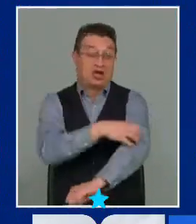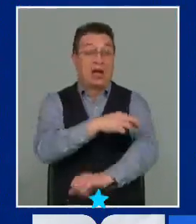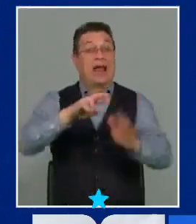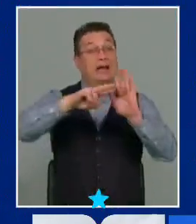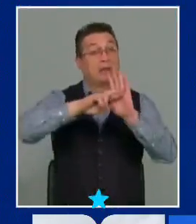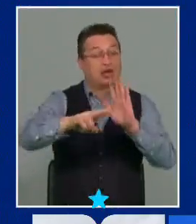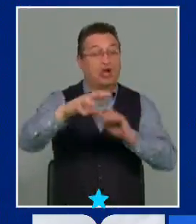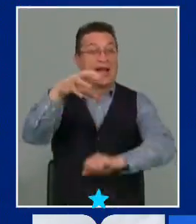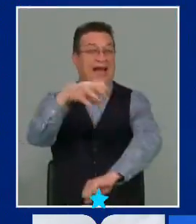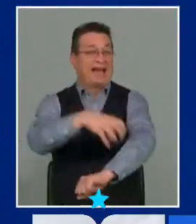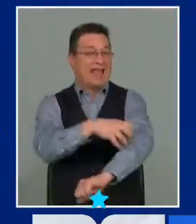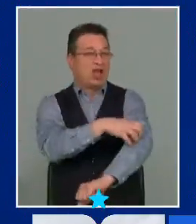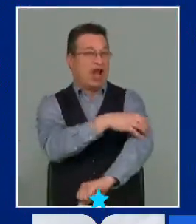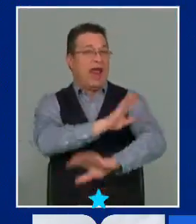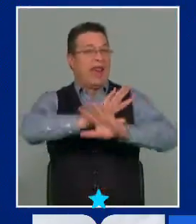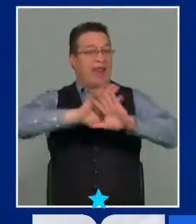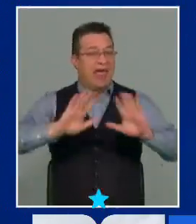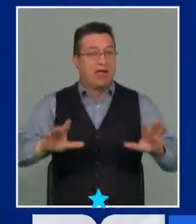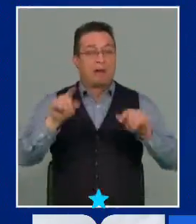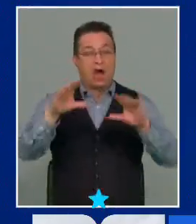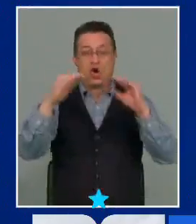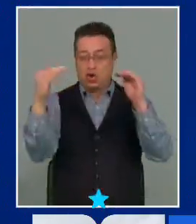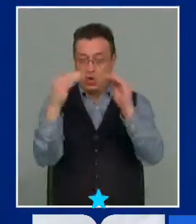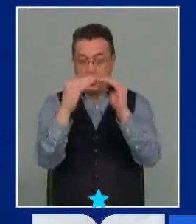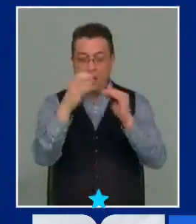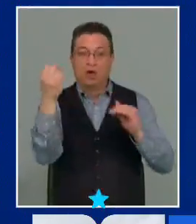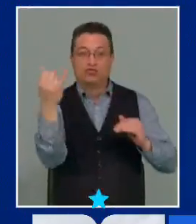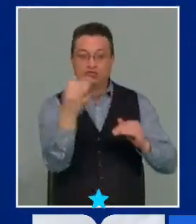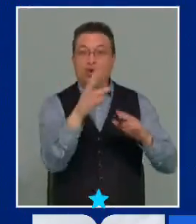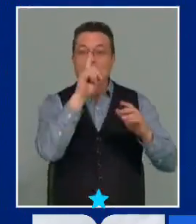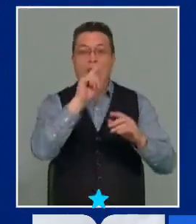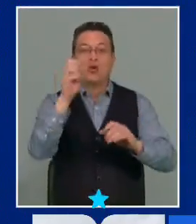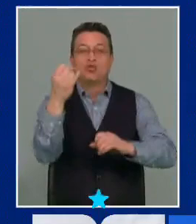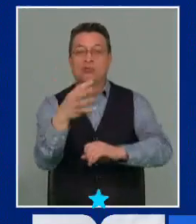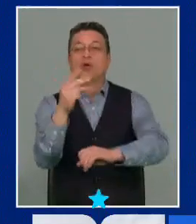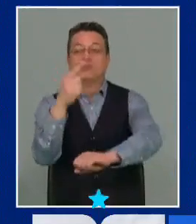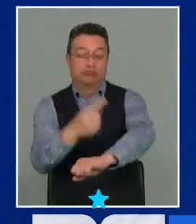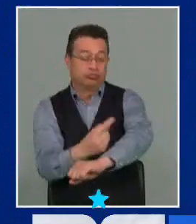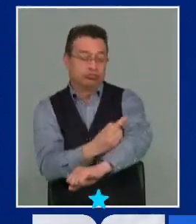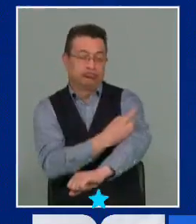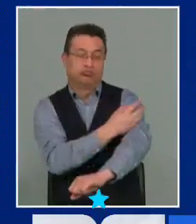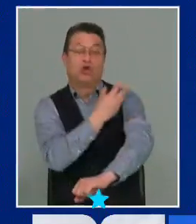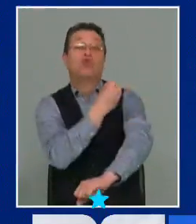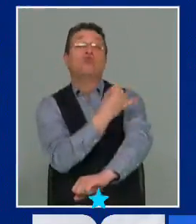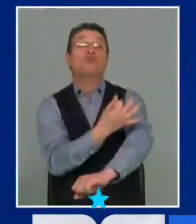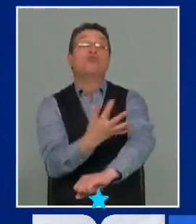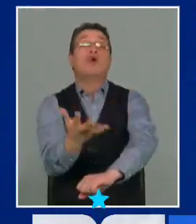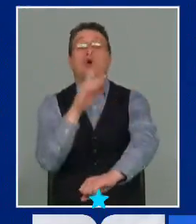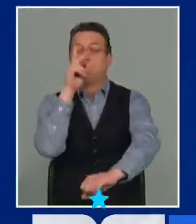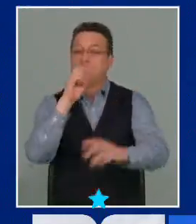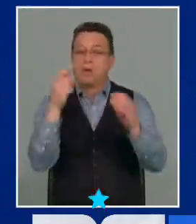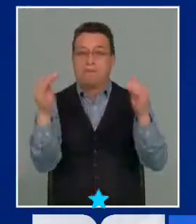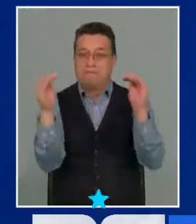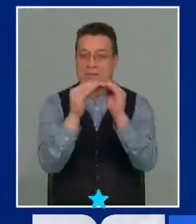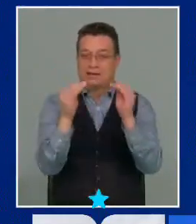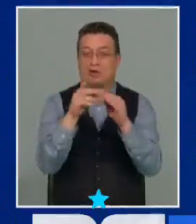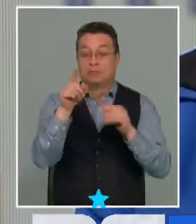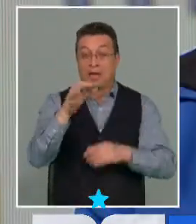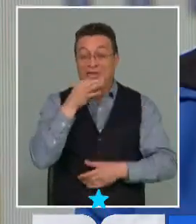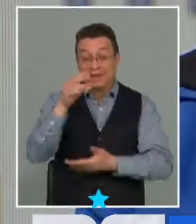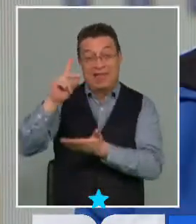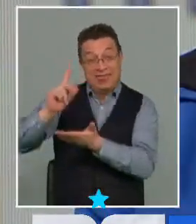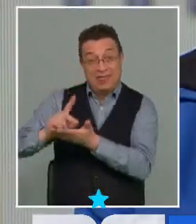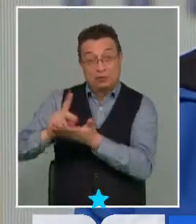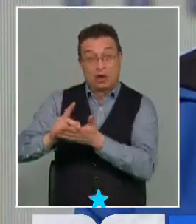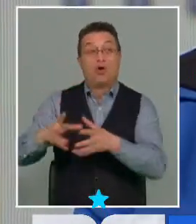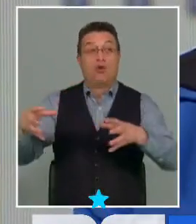regional y por eso hay un número igual por cada una de las regiones, que son al mínimo tres, lo vamos a mirar. Y por lo tanto, este Congreso diputada, como dice muy bien Marisol, es